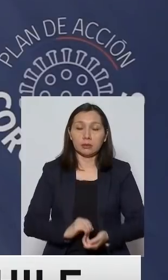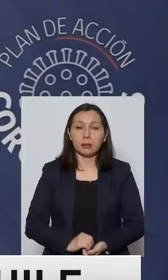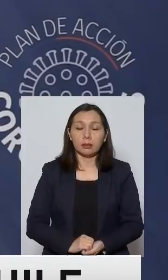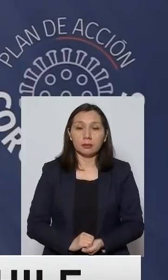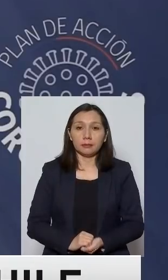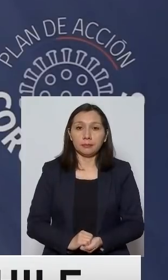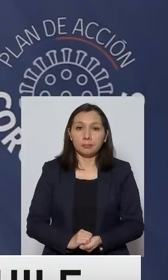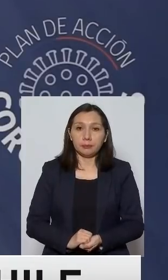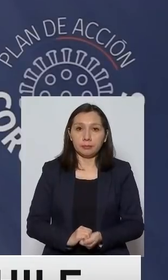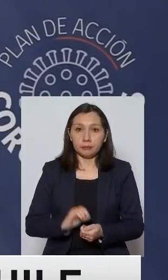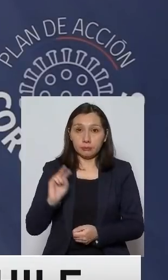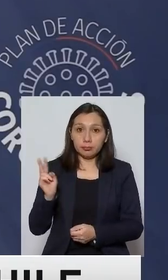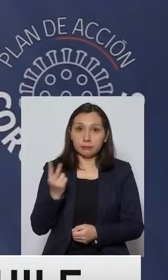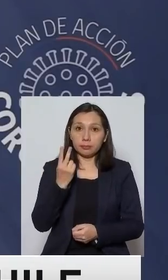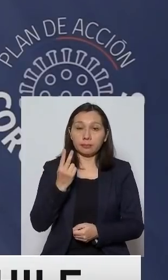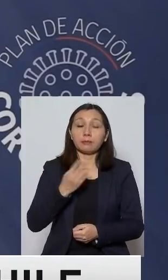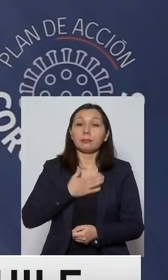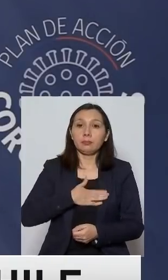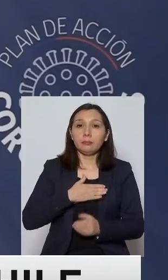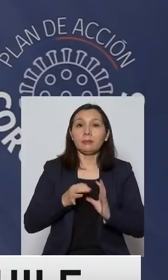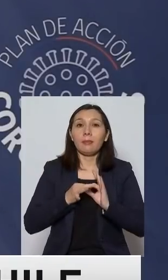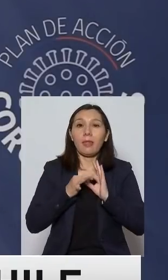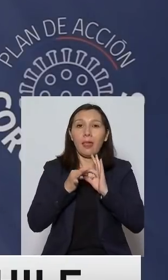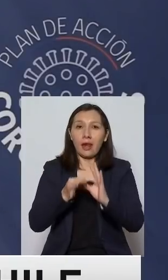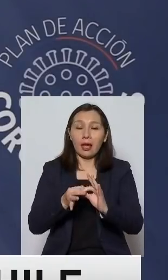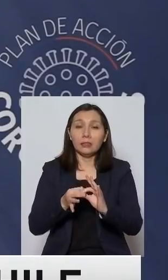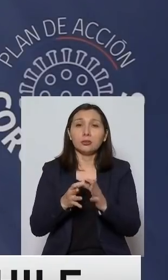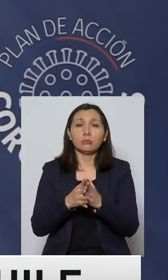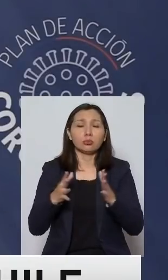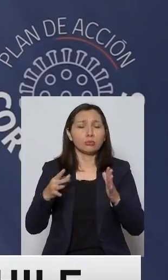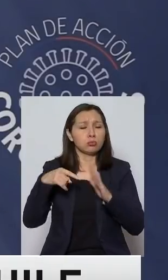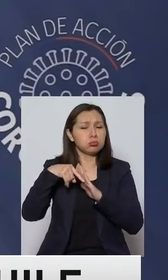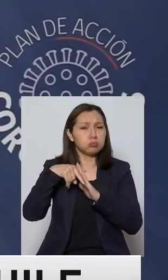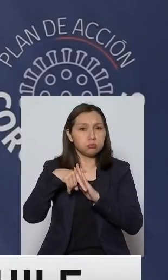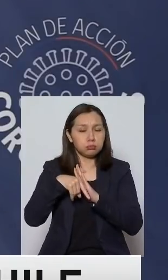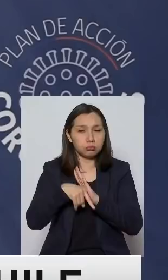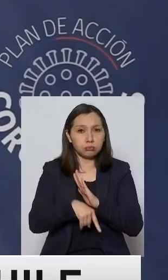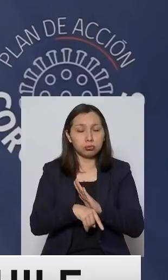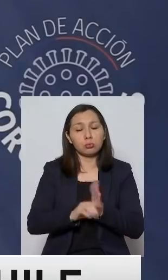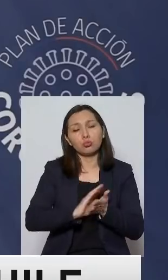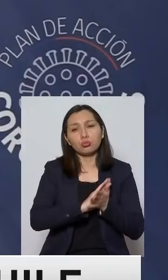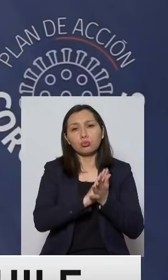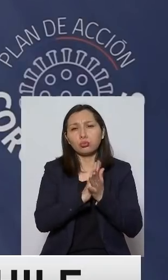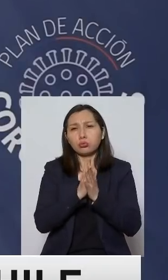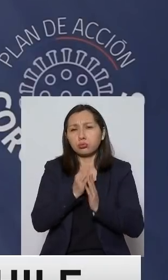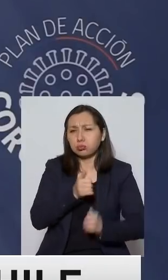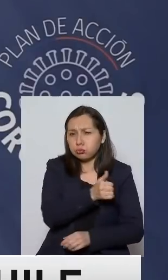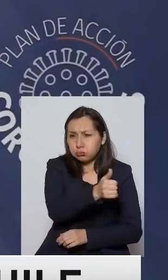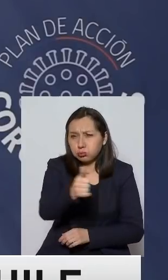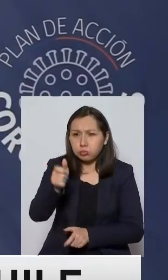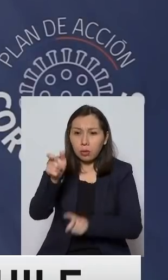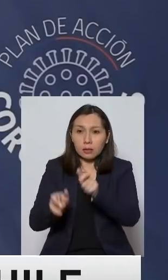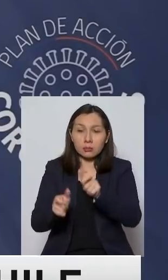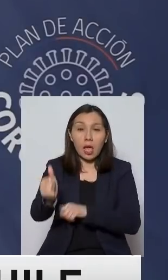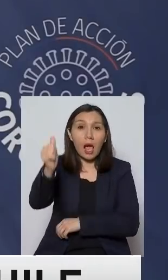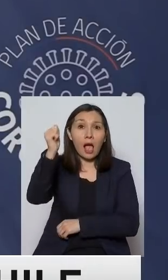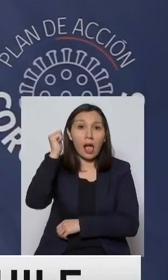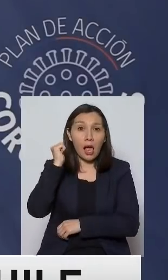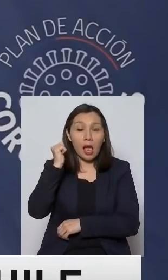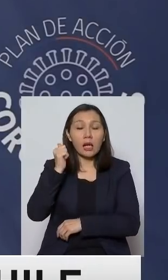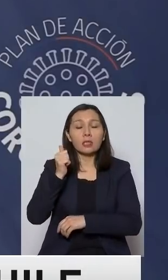En segundo lugar, queremos agradecer de una manera muy profunda a todas las personas que en el día de ayer